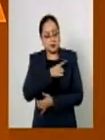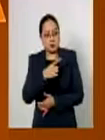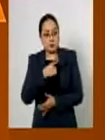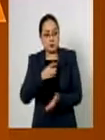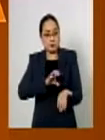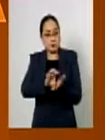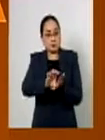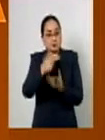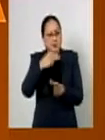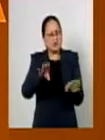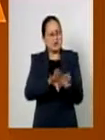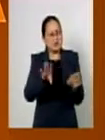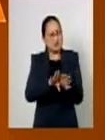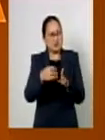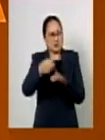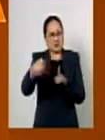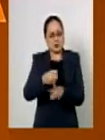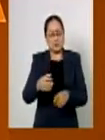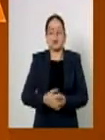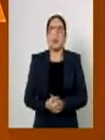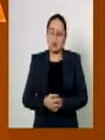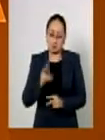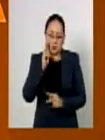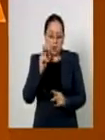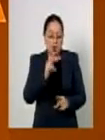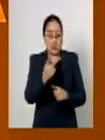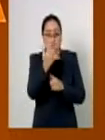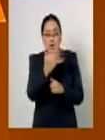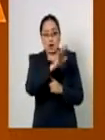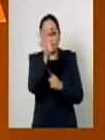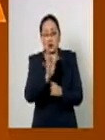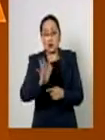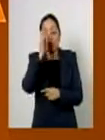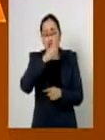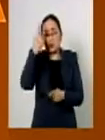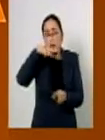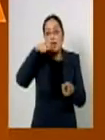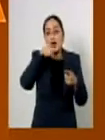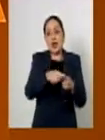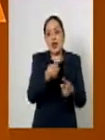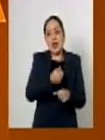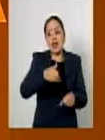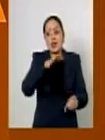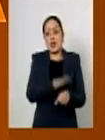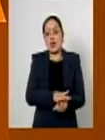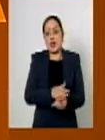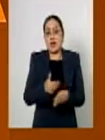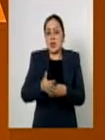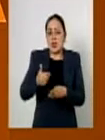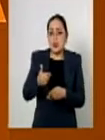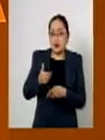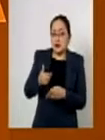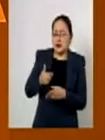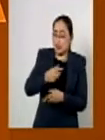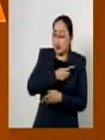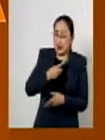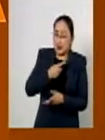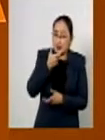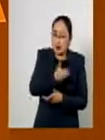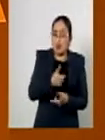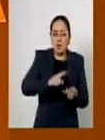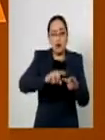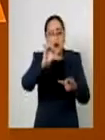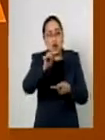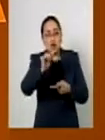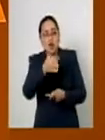destinados de la siguiente manera por lo menos un 50% a la administración anticipada de la deuda y al pago de